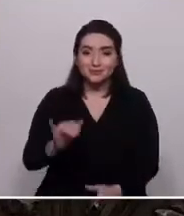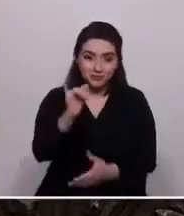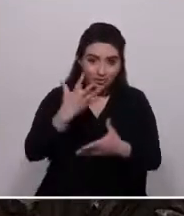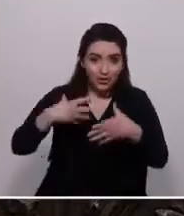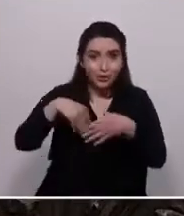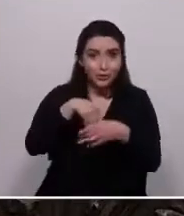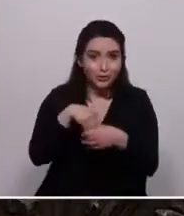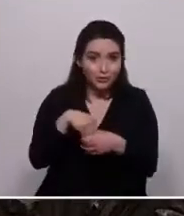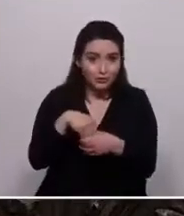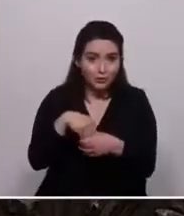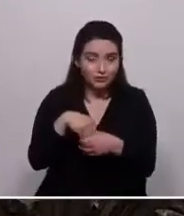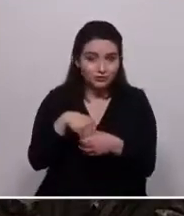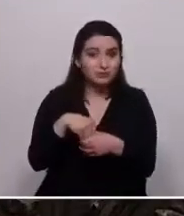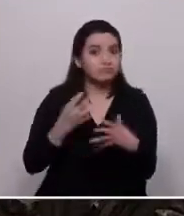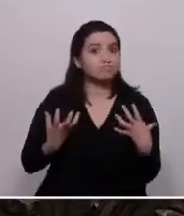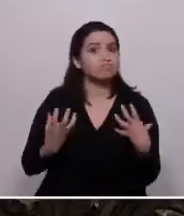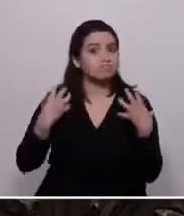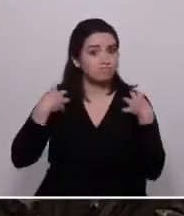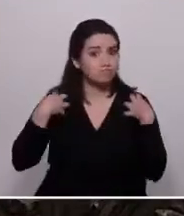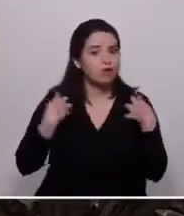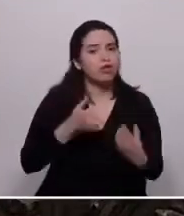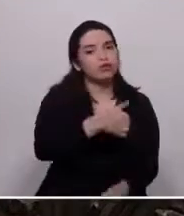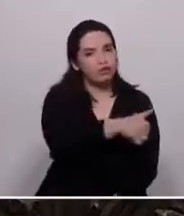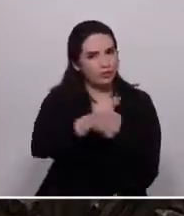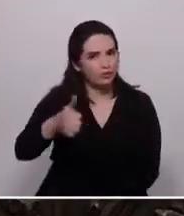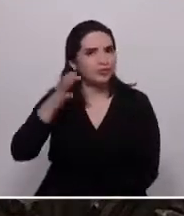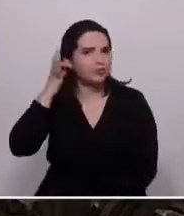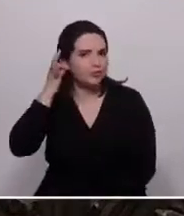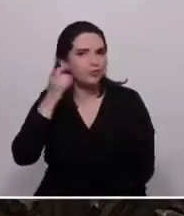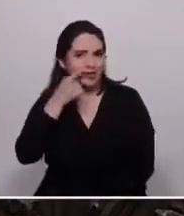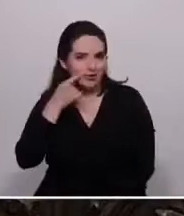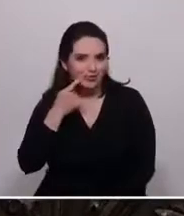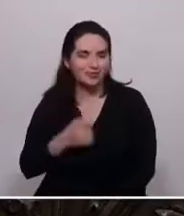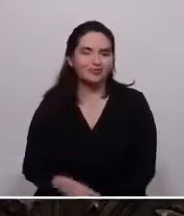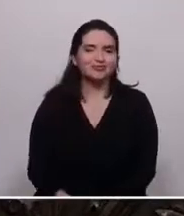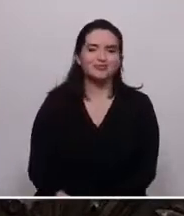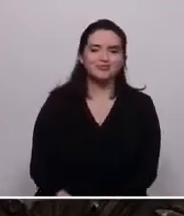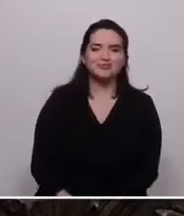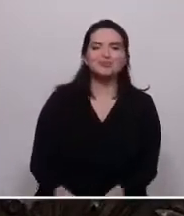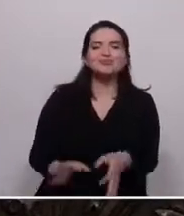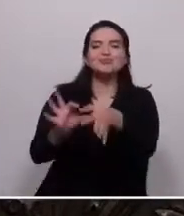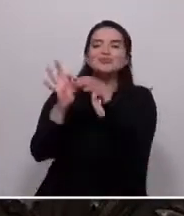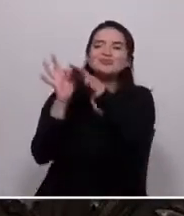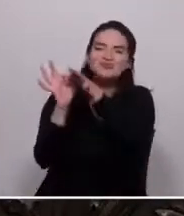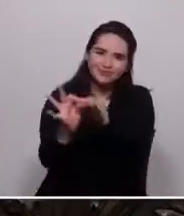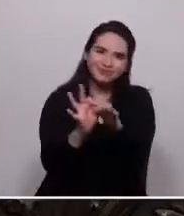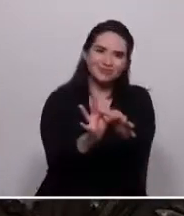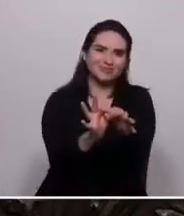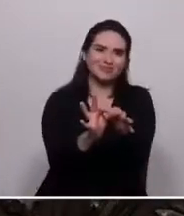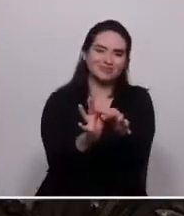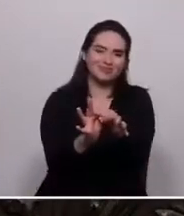es tarea de todas y todos. Muchísimas gracias.